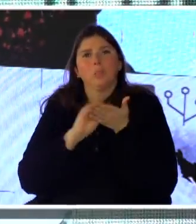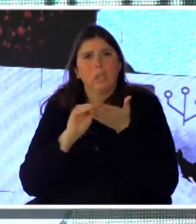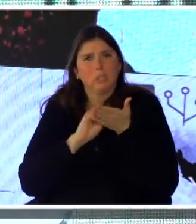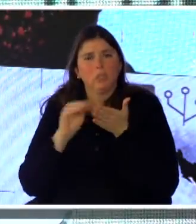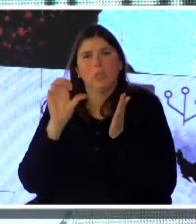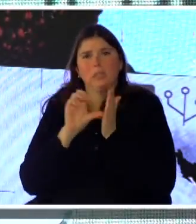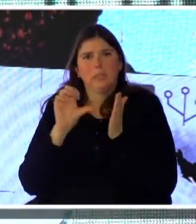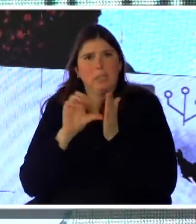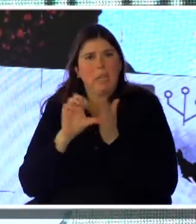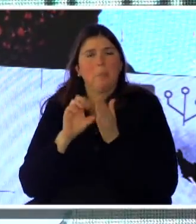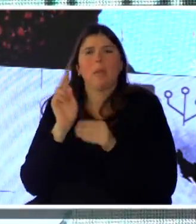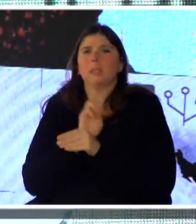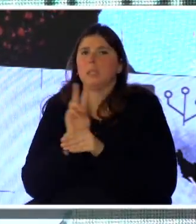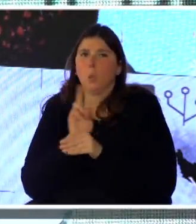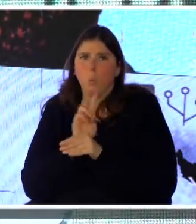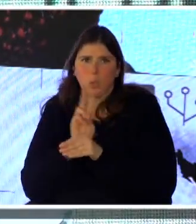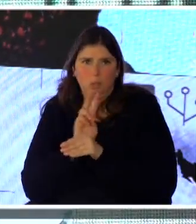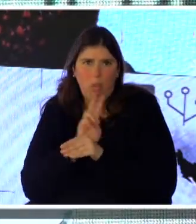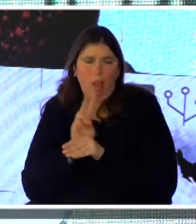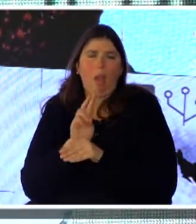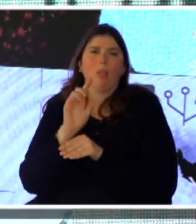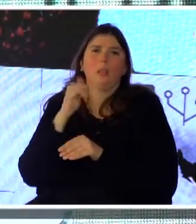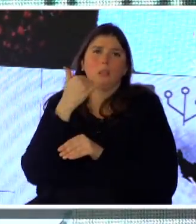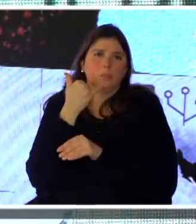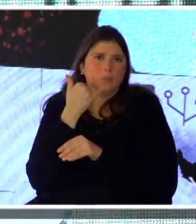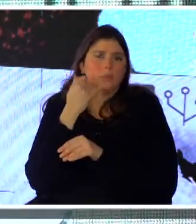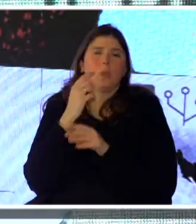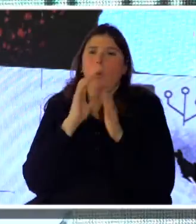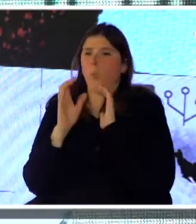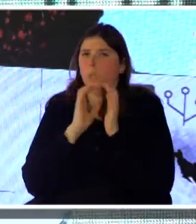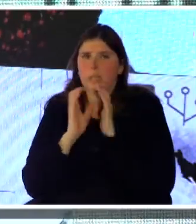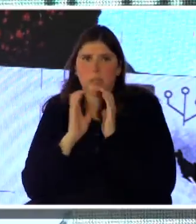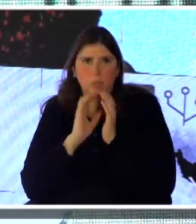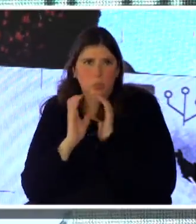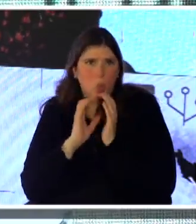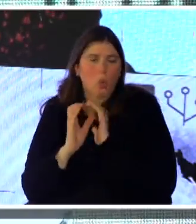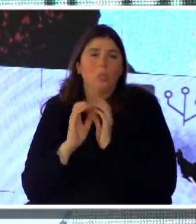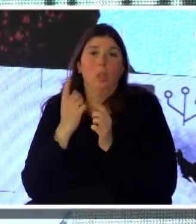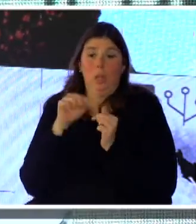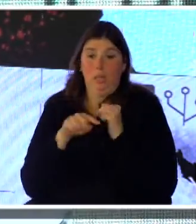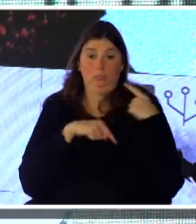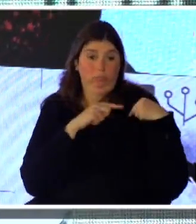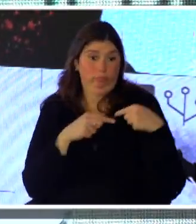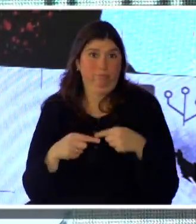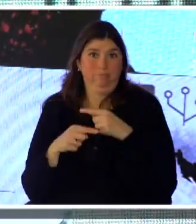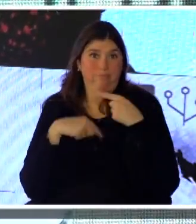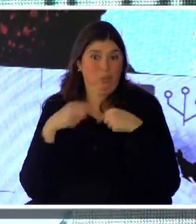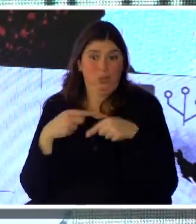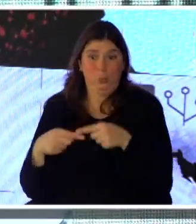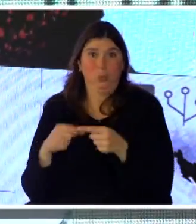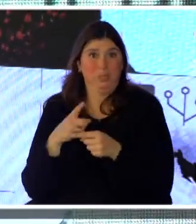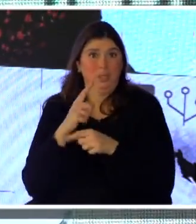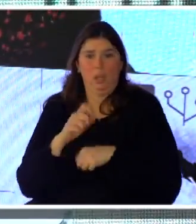telecomunicaciones, seguridad, digamos, para que todo esto siga adelante y seguir apuntalando ese